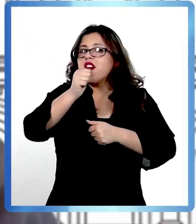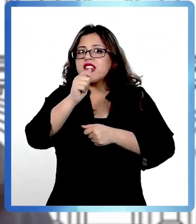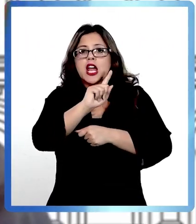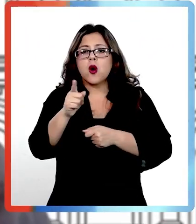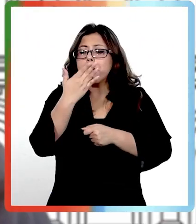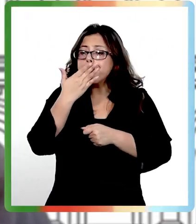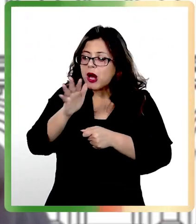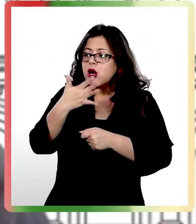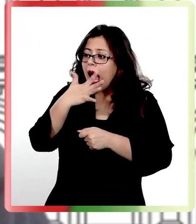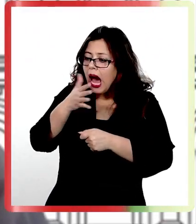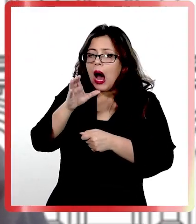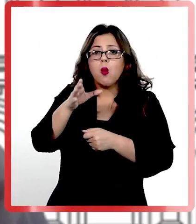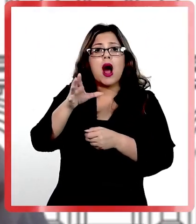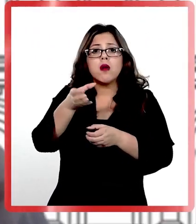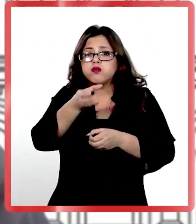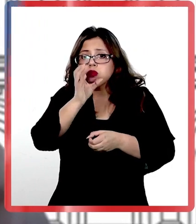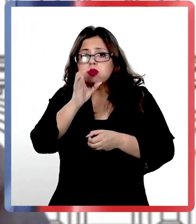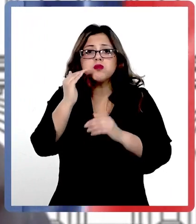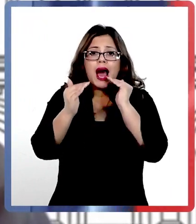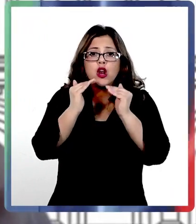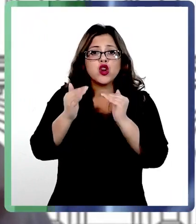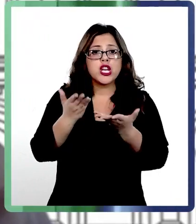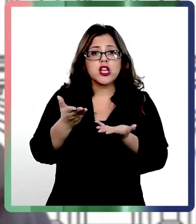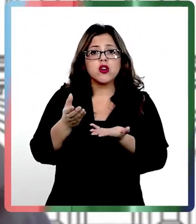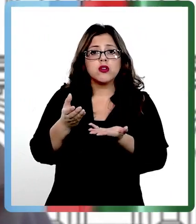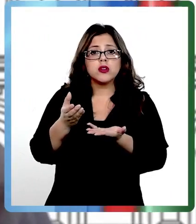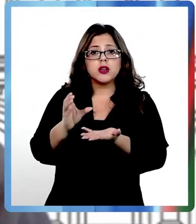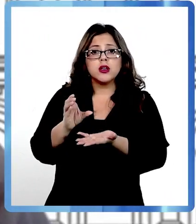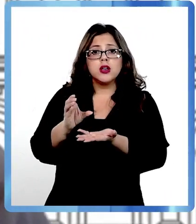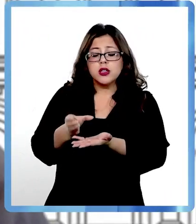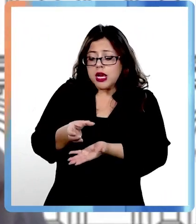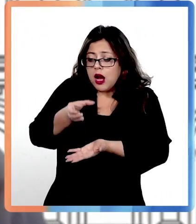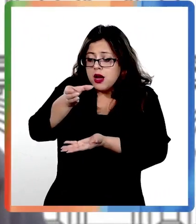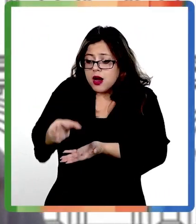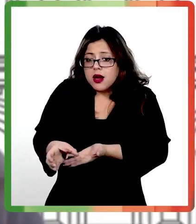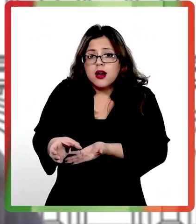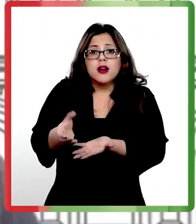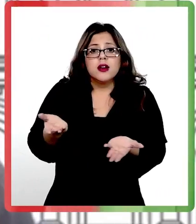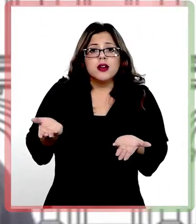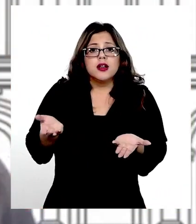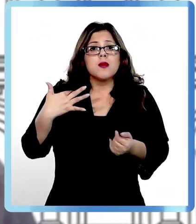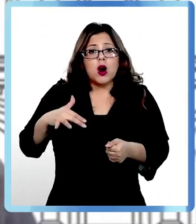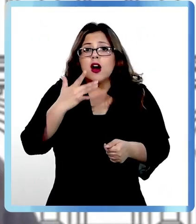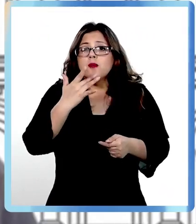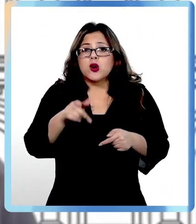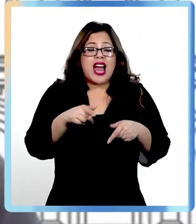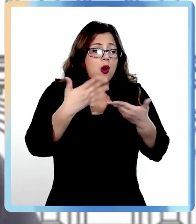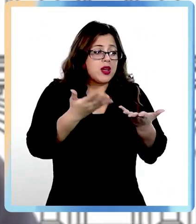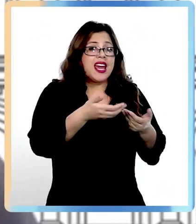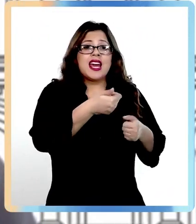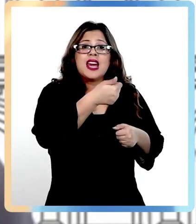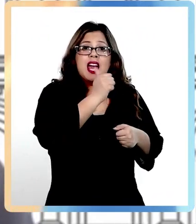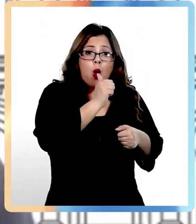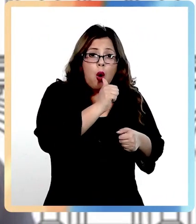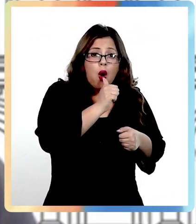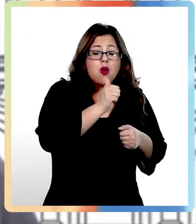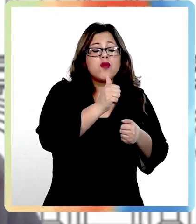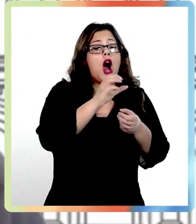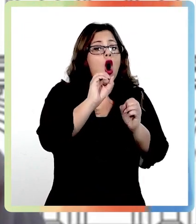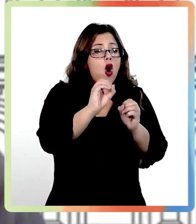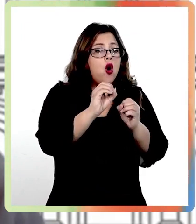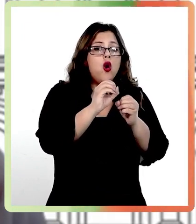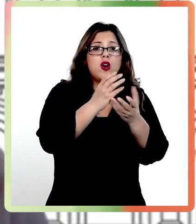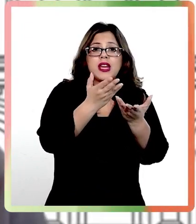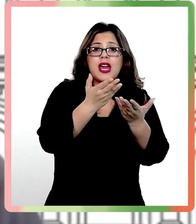¿por qué no darle agua a los niños para hidratarse? O sea, yo creo que eso es muy importante. ¿Por qué? Porque aunque sean jugos y bebidas sin azúcar,